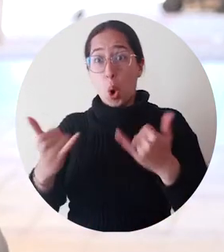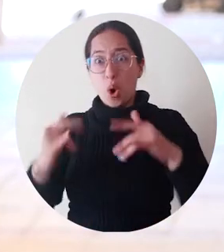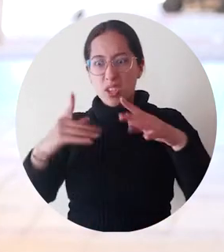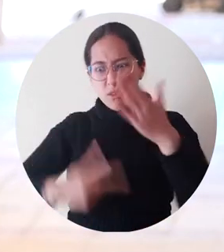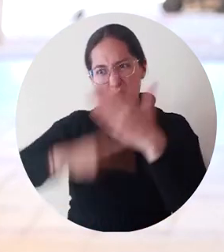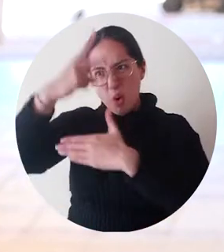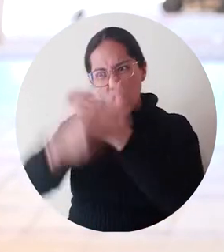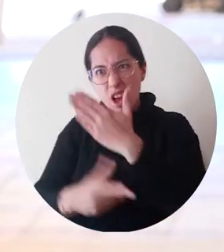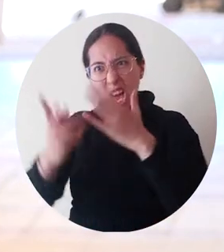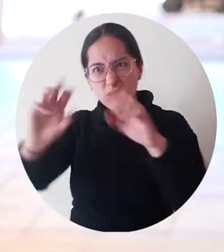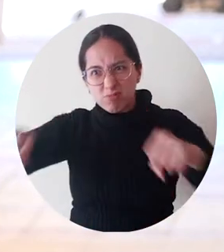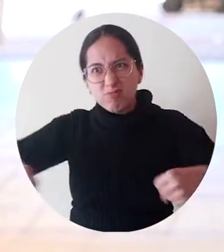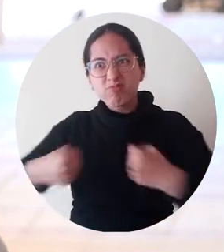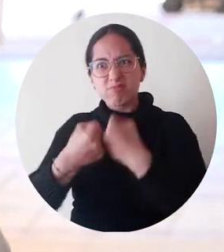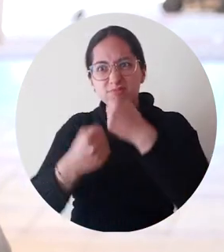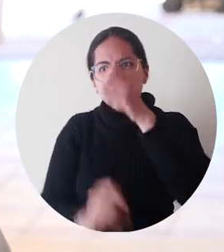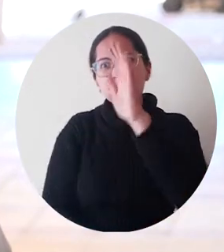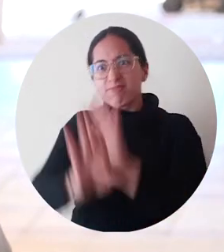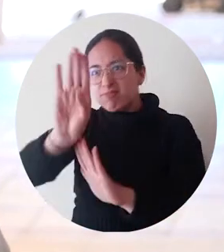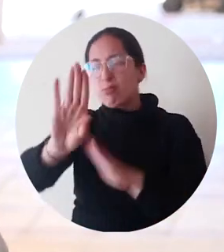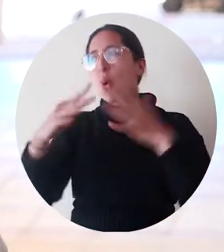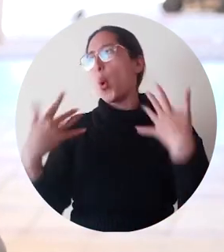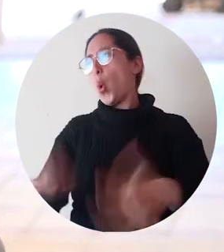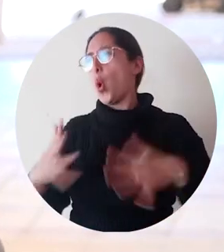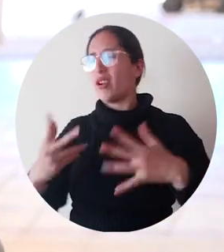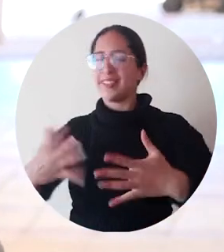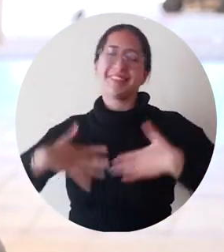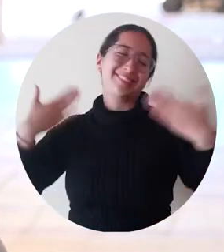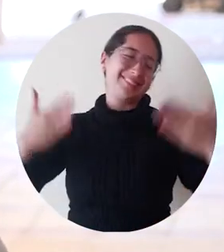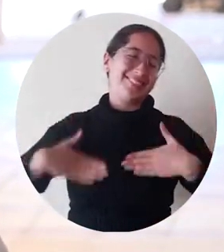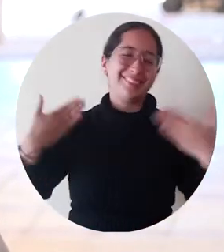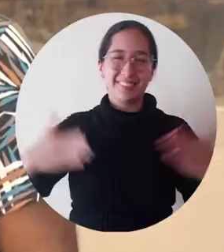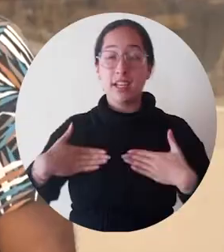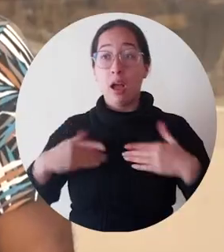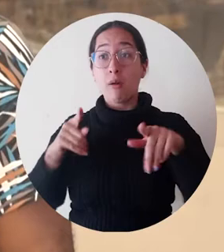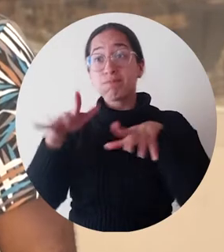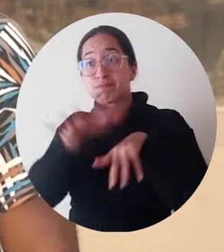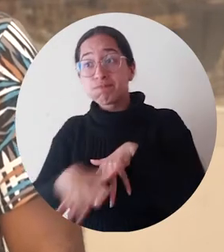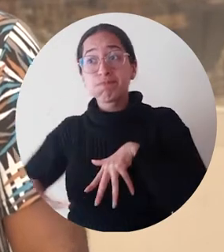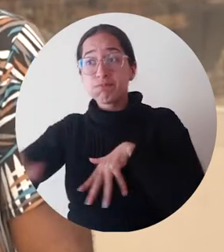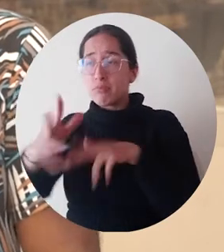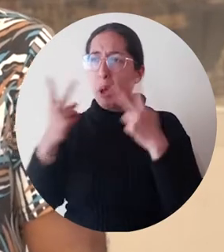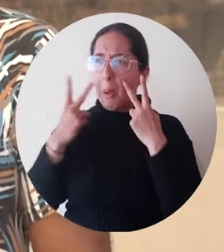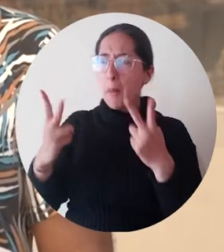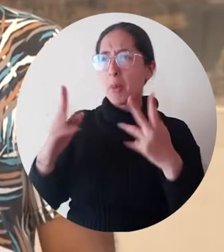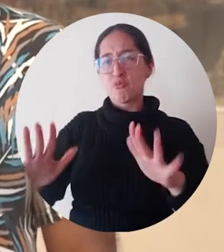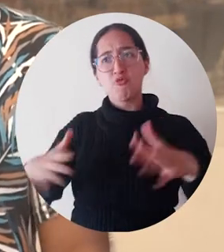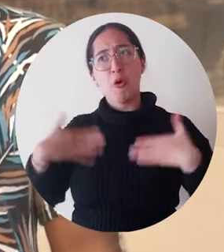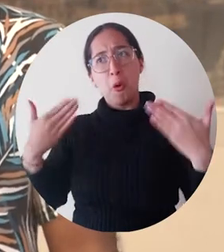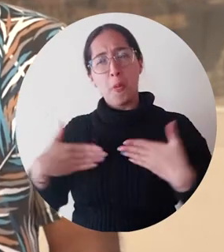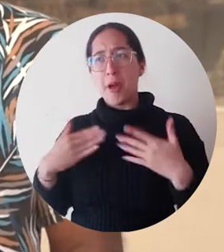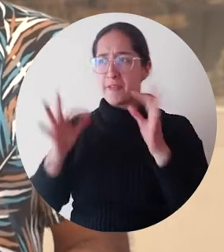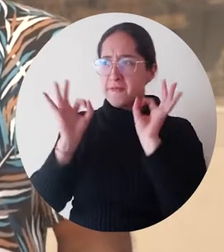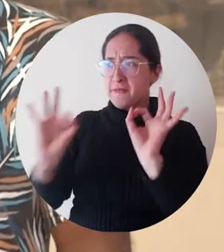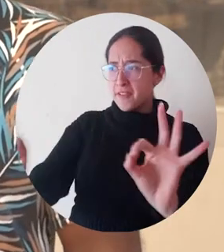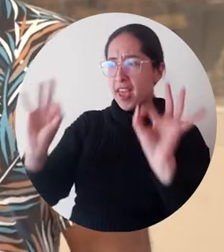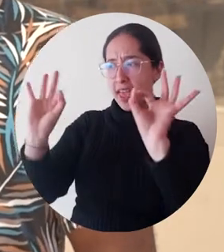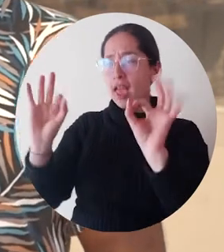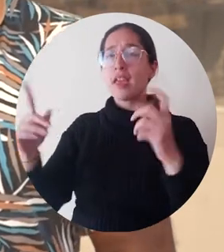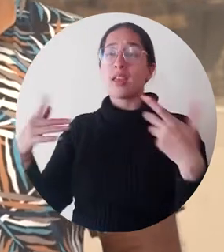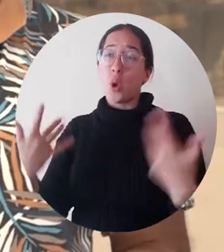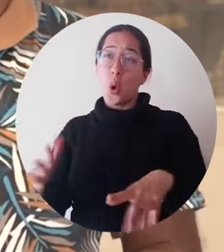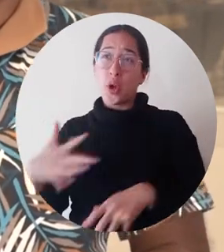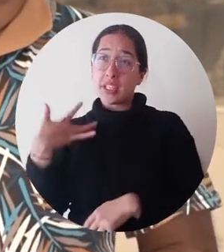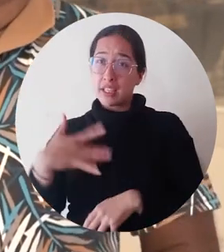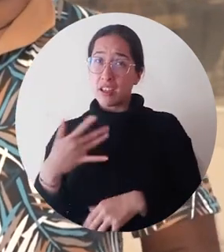proyecto, de esta gran alianza en donde la comunidad sea beneficiaria. Esta es una alianza que nos ayuda a fortalecernos a